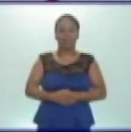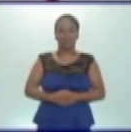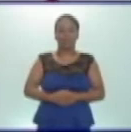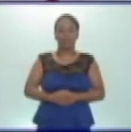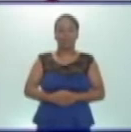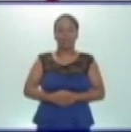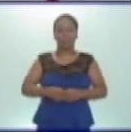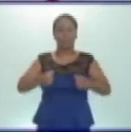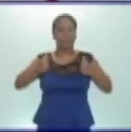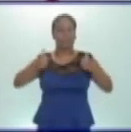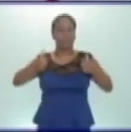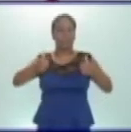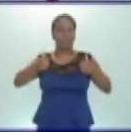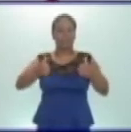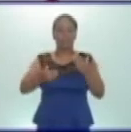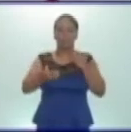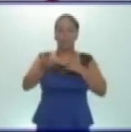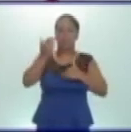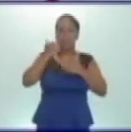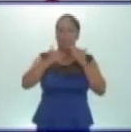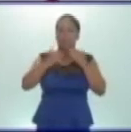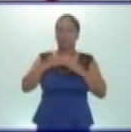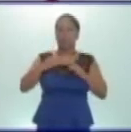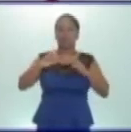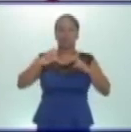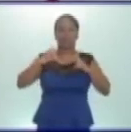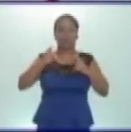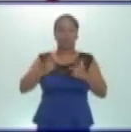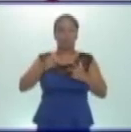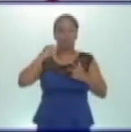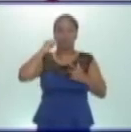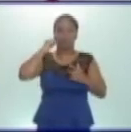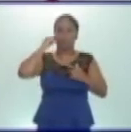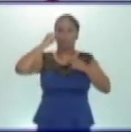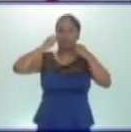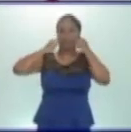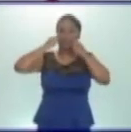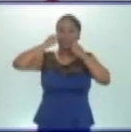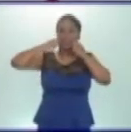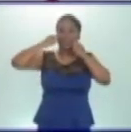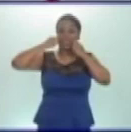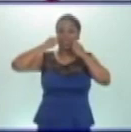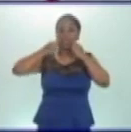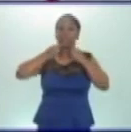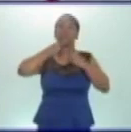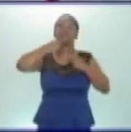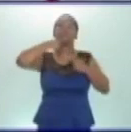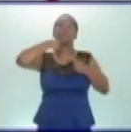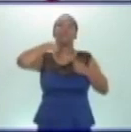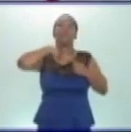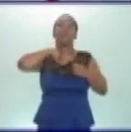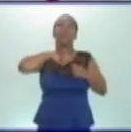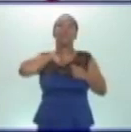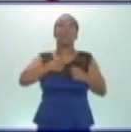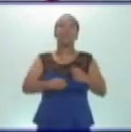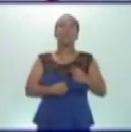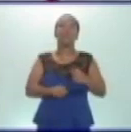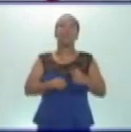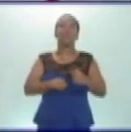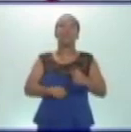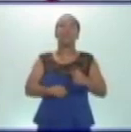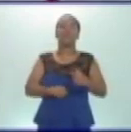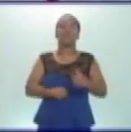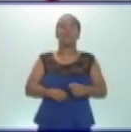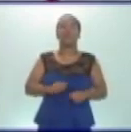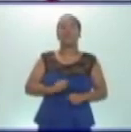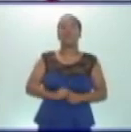Perfecto. Los alimentos una vez triturados pasan por la faringe y el esófago. ¿Y una vez que llegan al esófago,